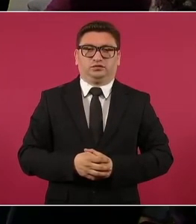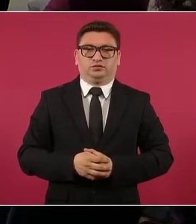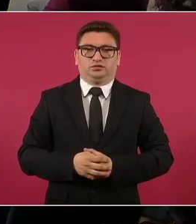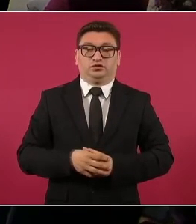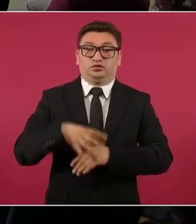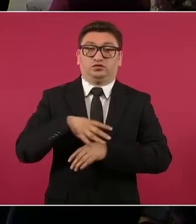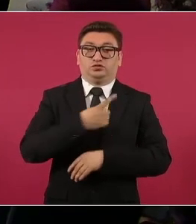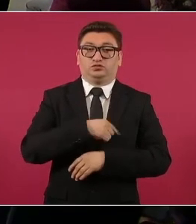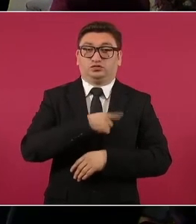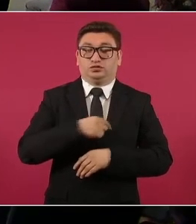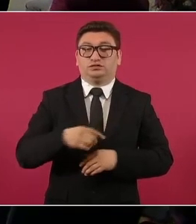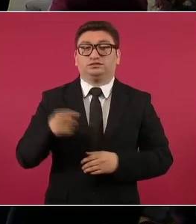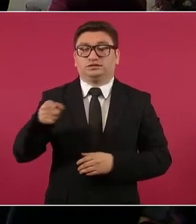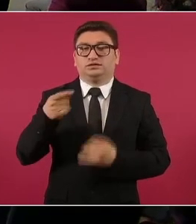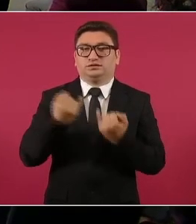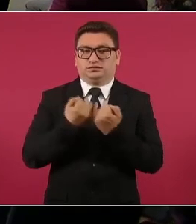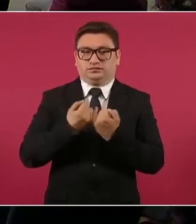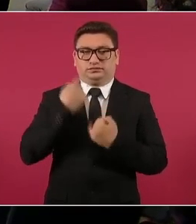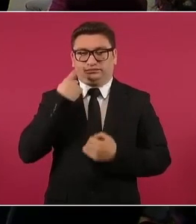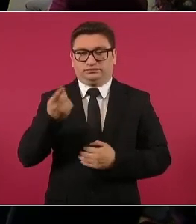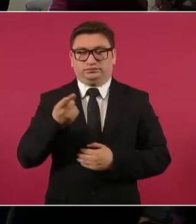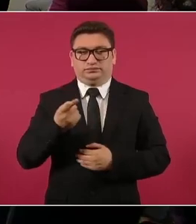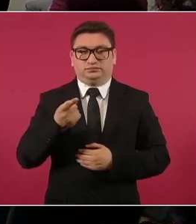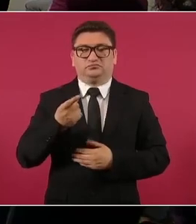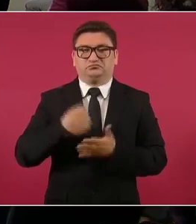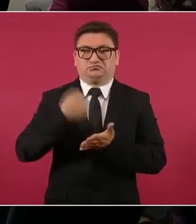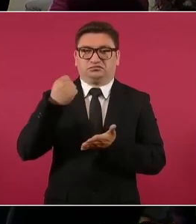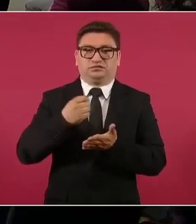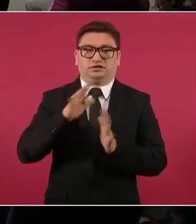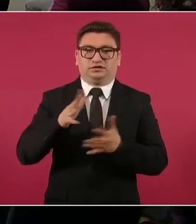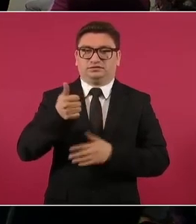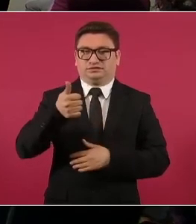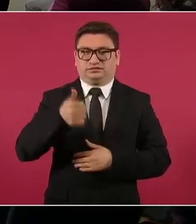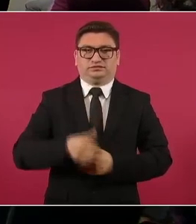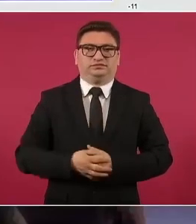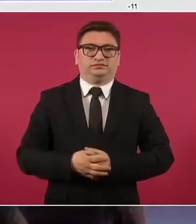Suecia, hasta ahí están aprobados, seis.